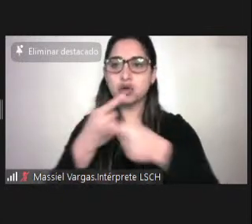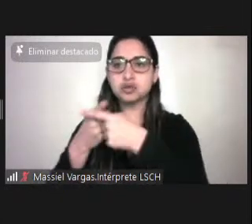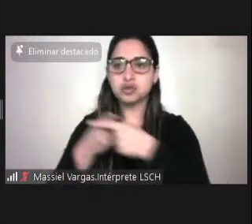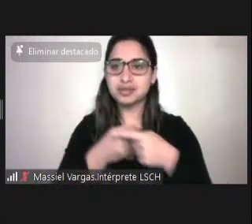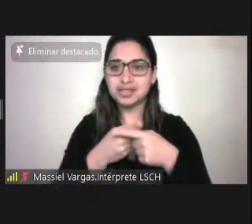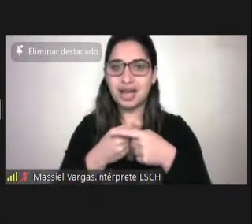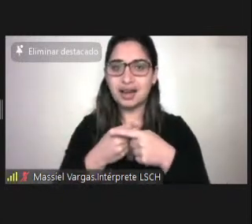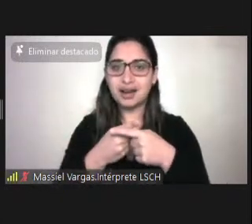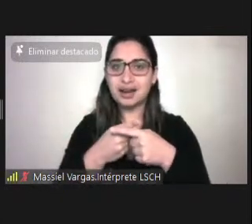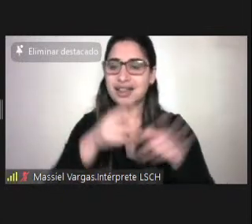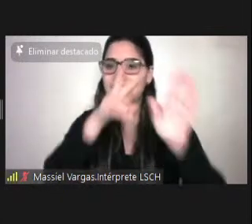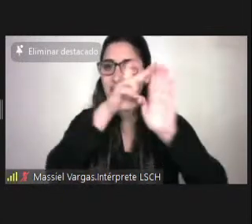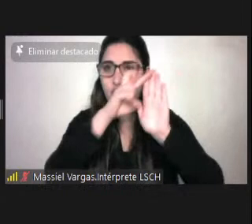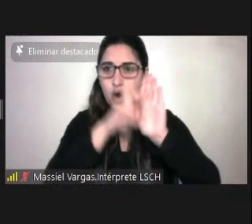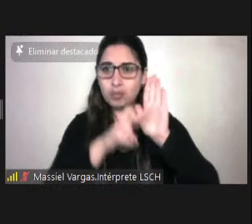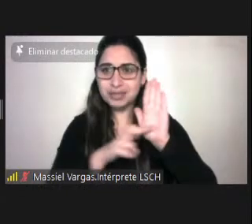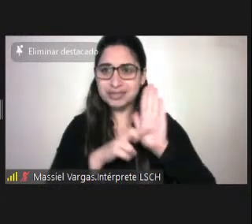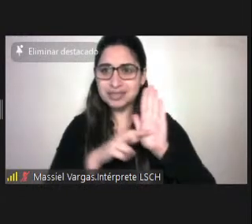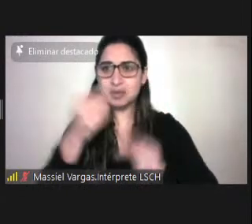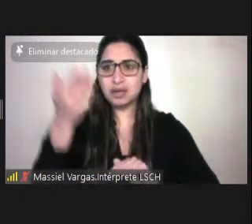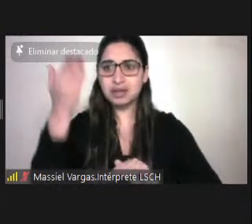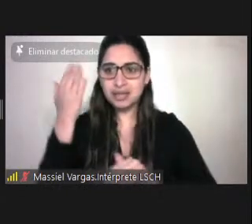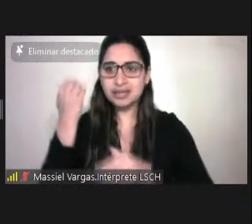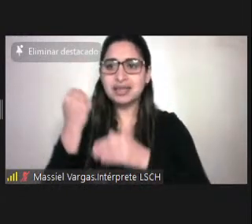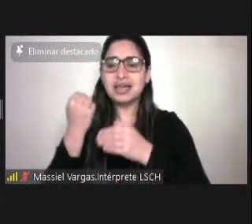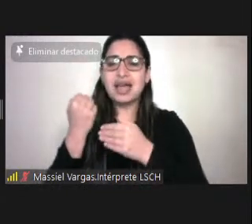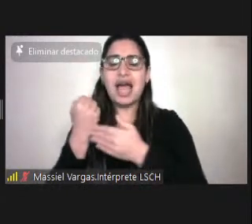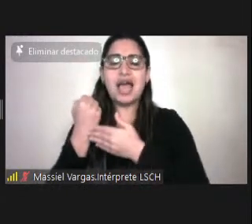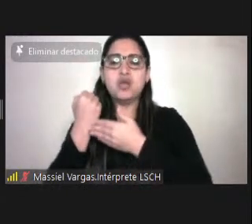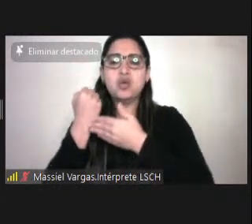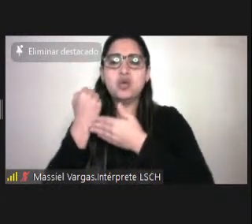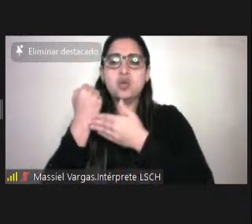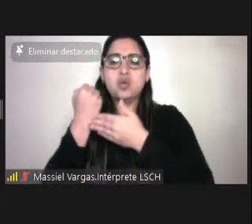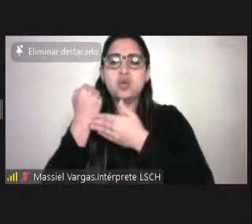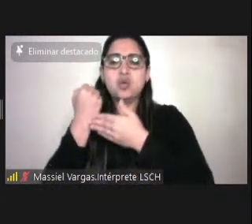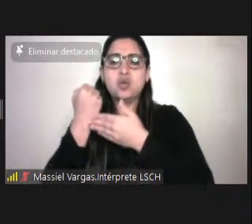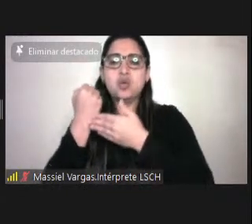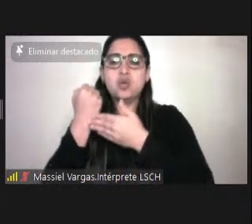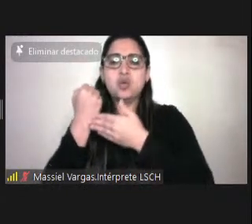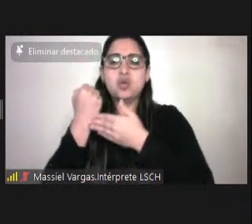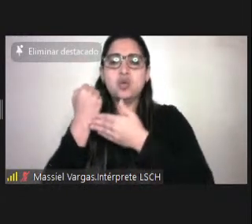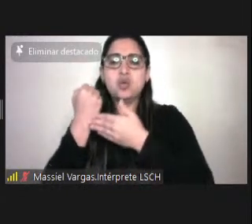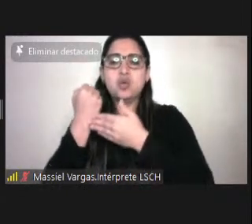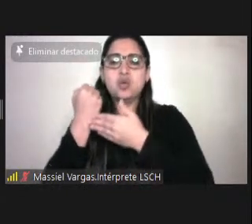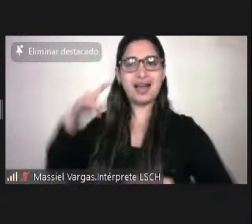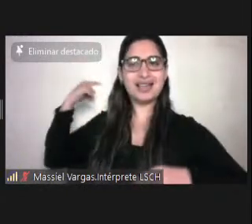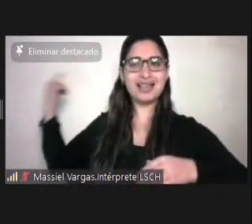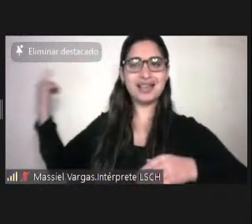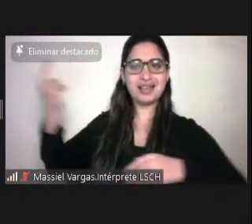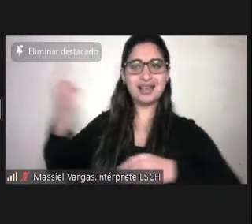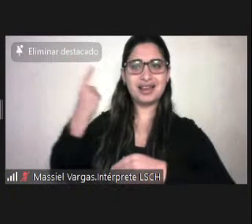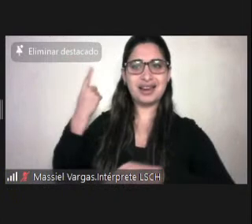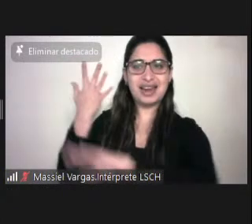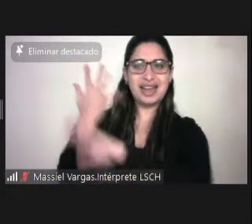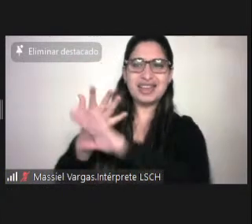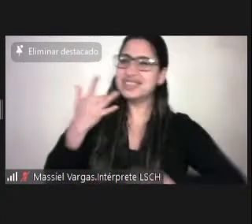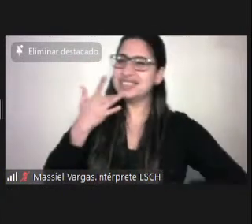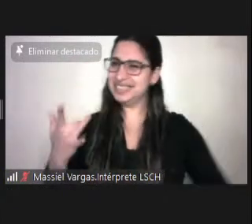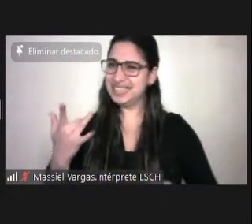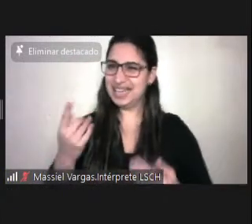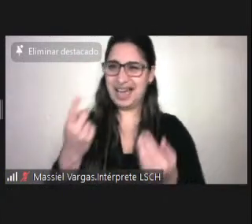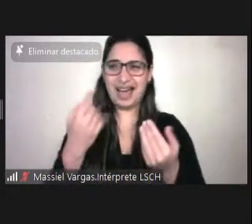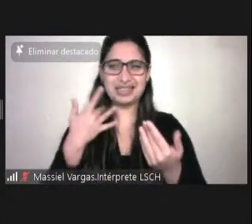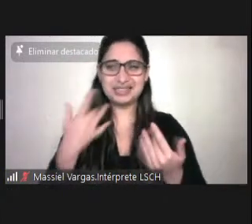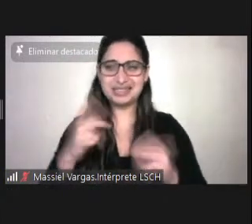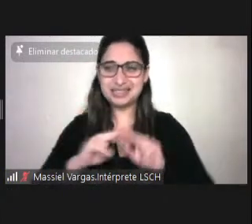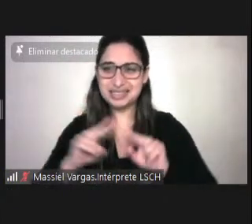anteriores es que sirven para que nosotros tengamos una mirada muy general y en caso de tener dudas de qué hacer, de qué